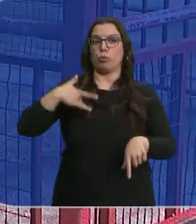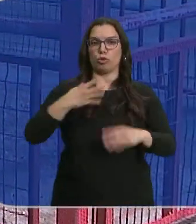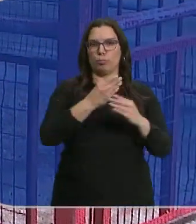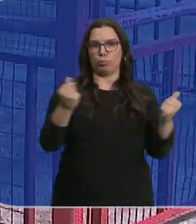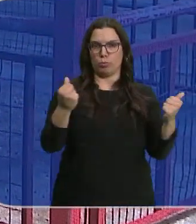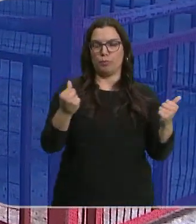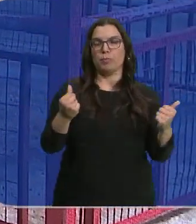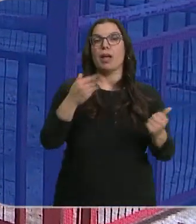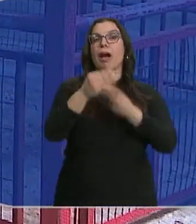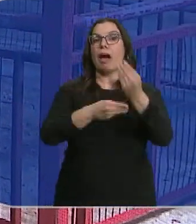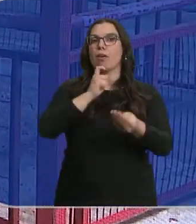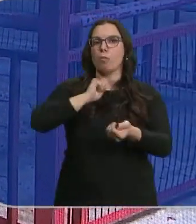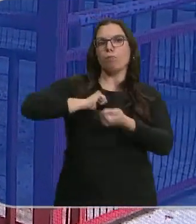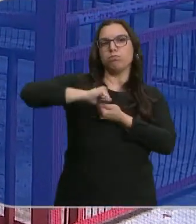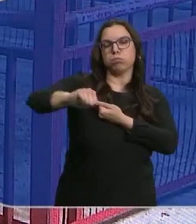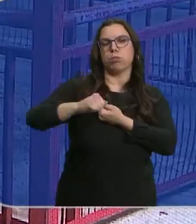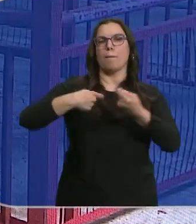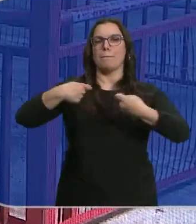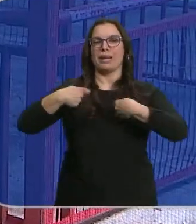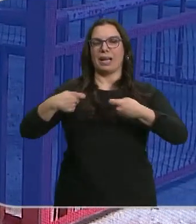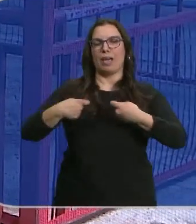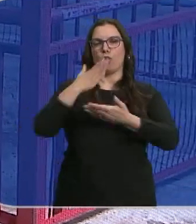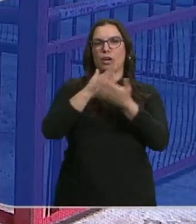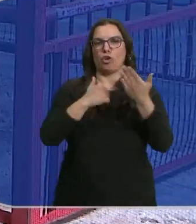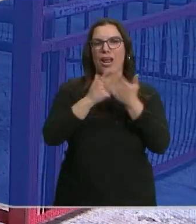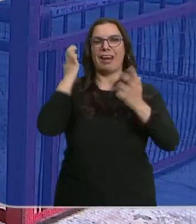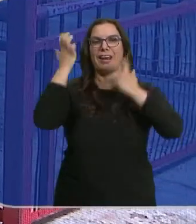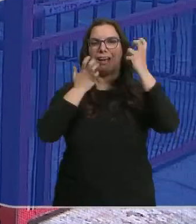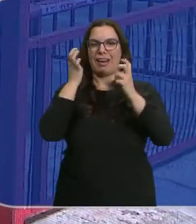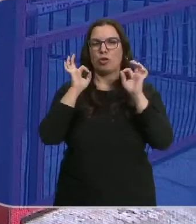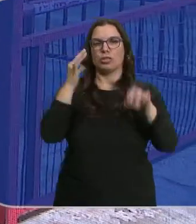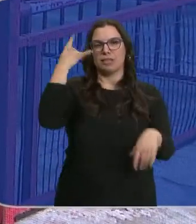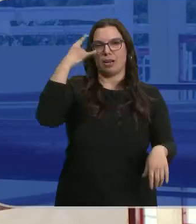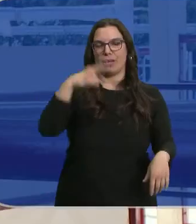bovina. Lo ha hecho con un boicot en el mercado regional de ganados de Salamanca. Sara Rodero.